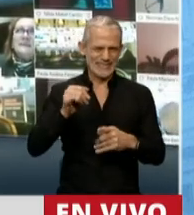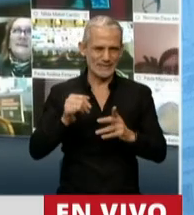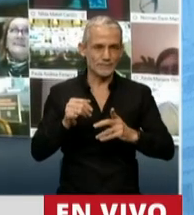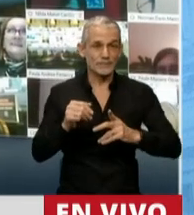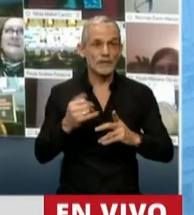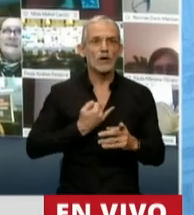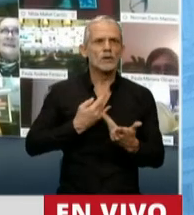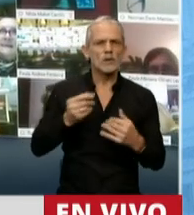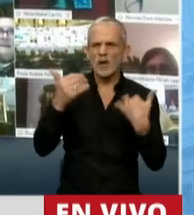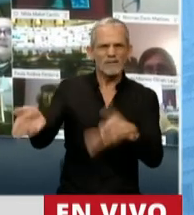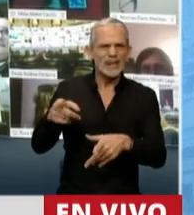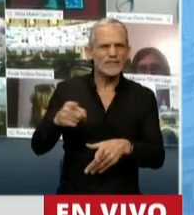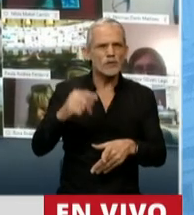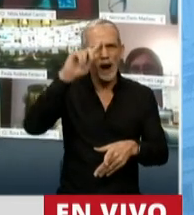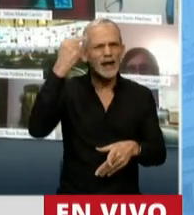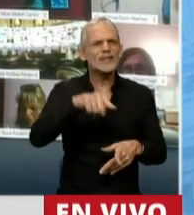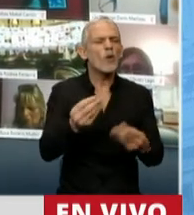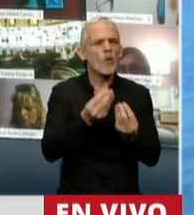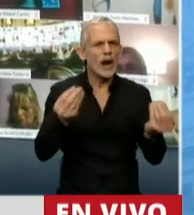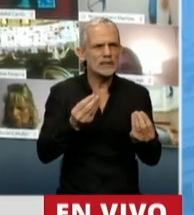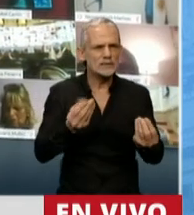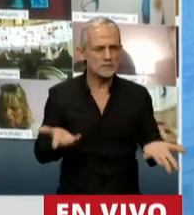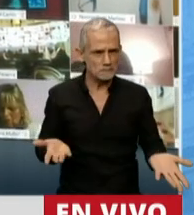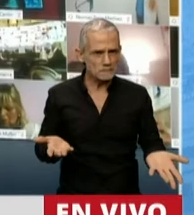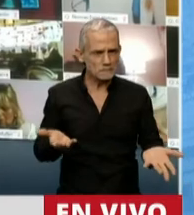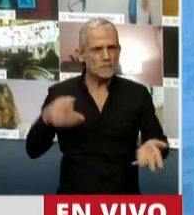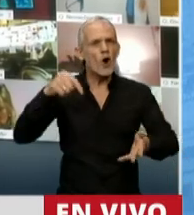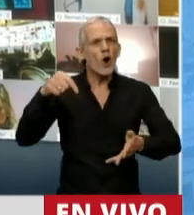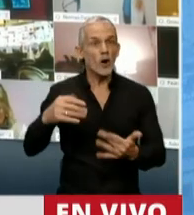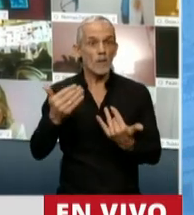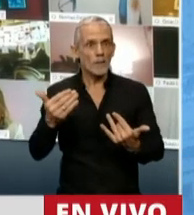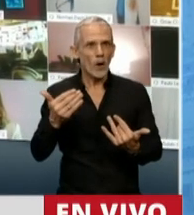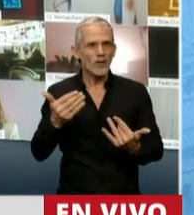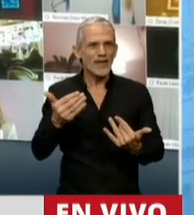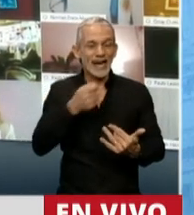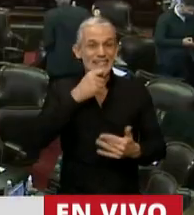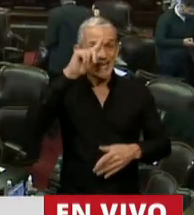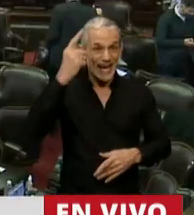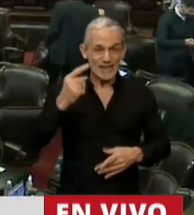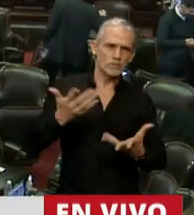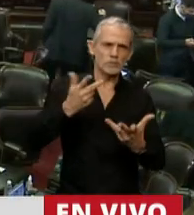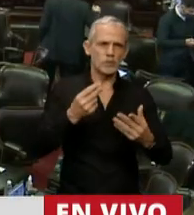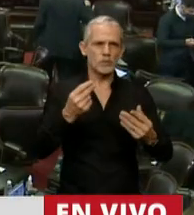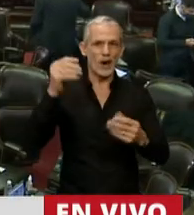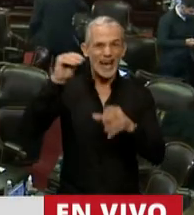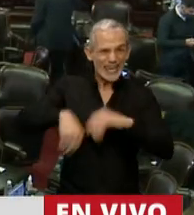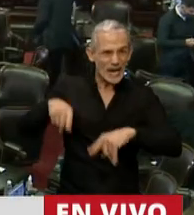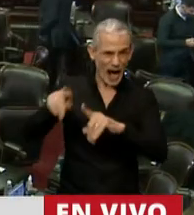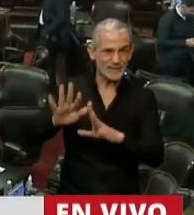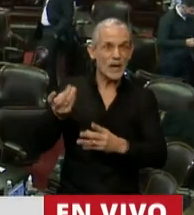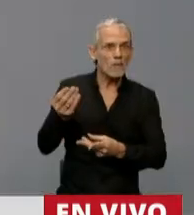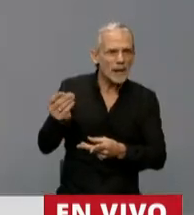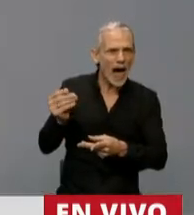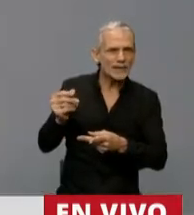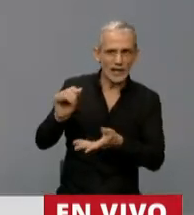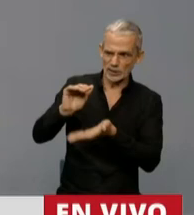¿Dónde está el beneficio para el Estado, señor Presidente? Cuando hoy podría, con el Estado en que está la quiebra, con los fondos que